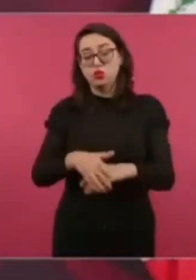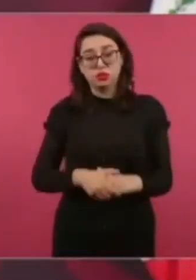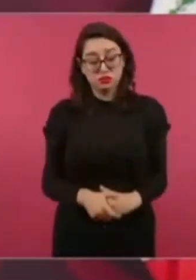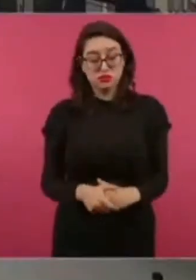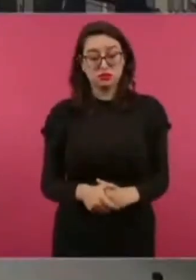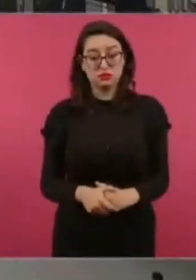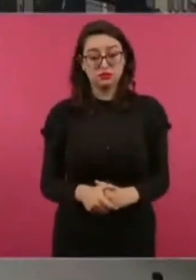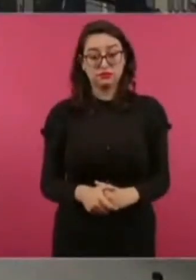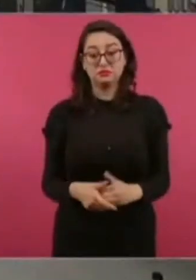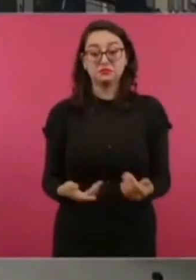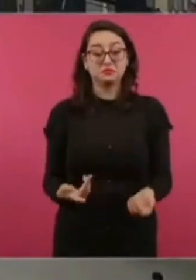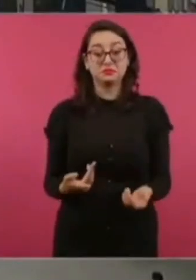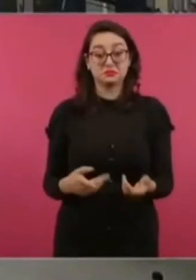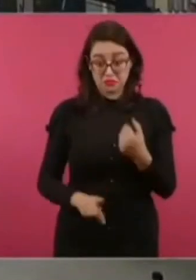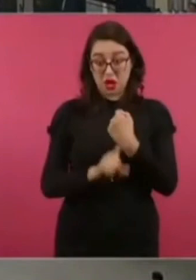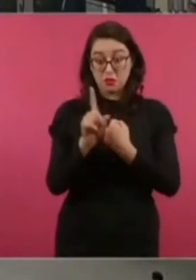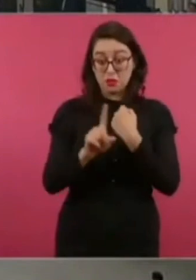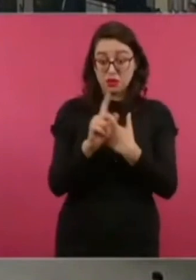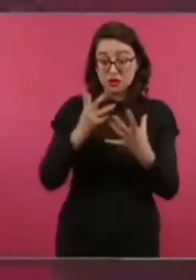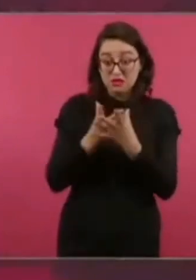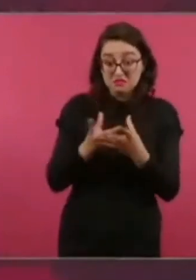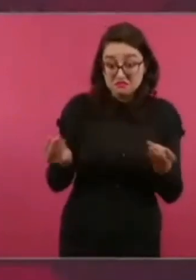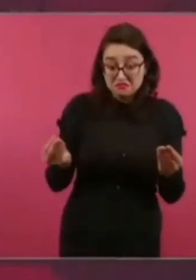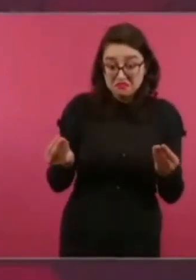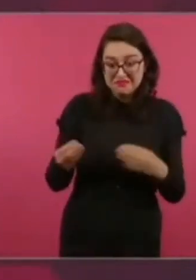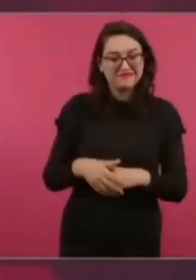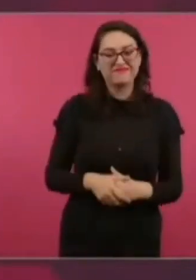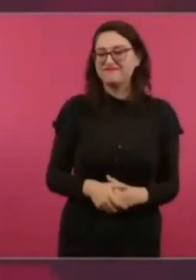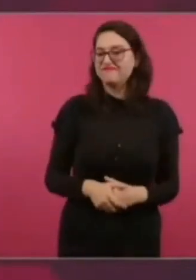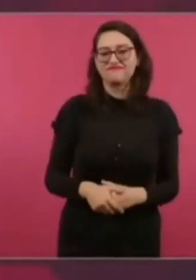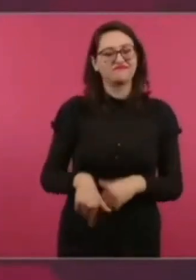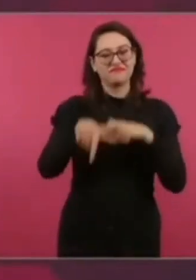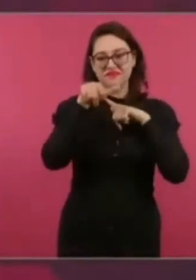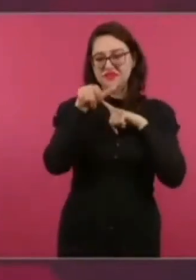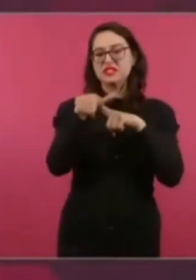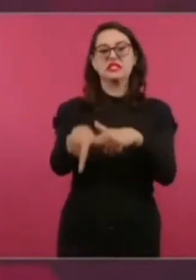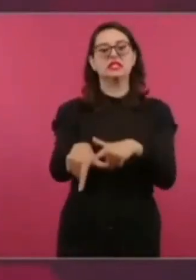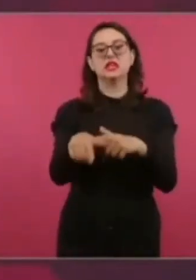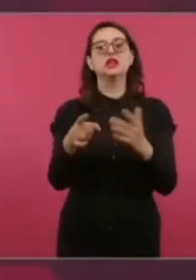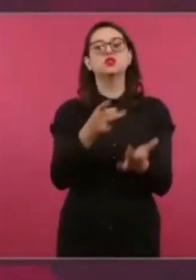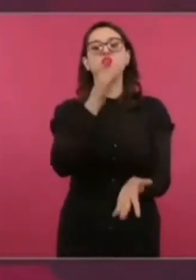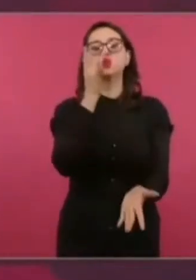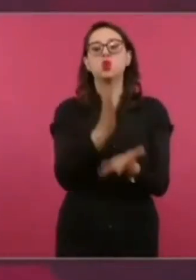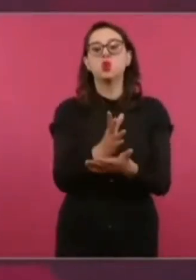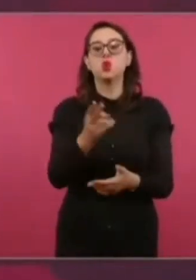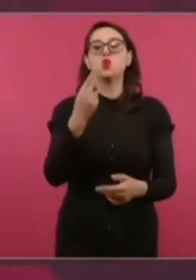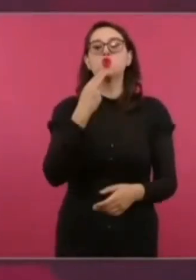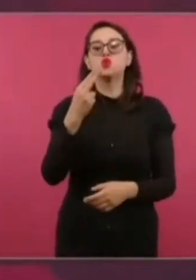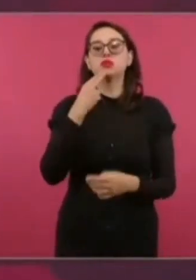no resuelven nada con eso. Nada. Es pura publicidad.